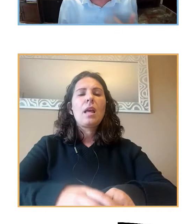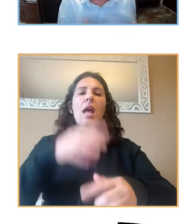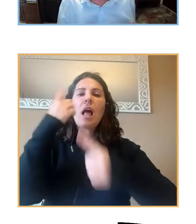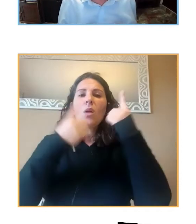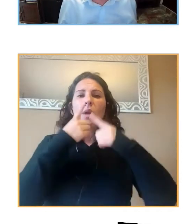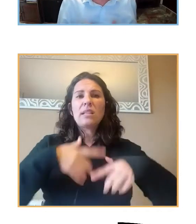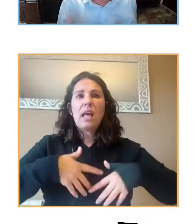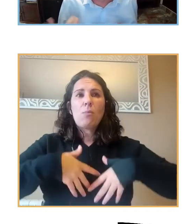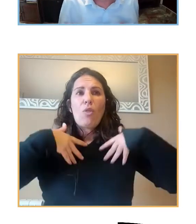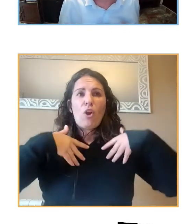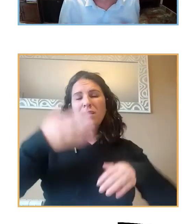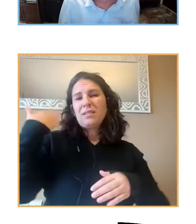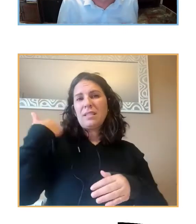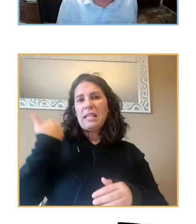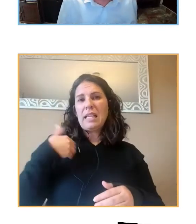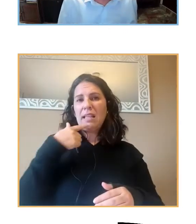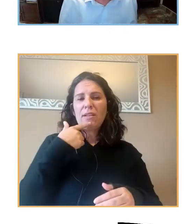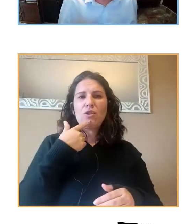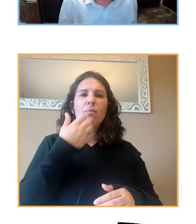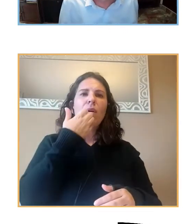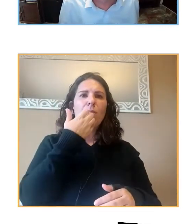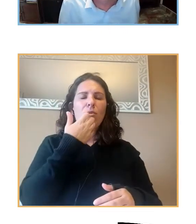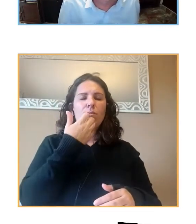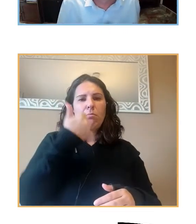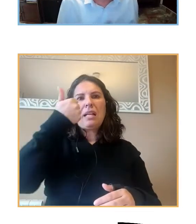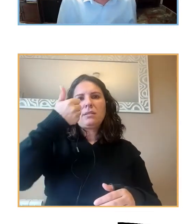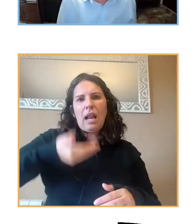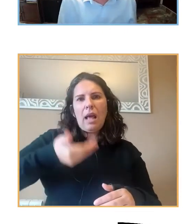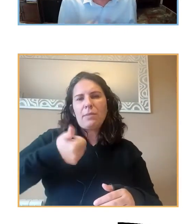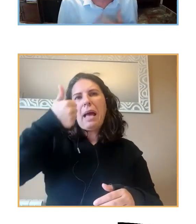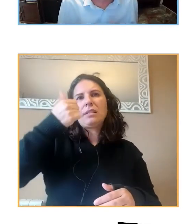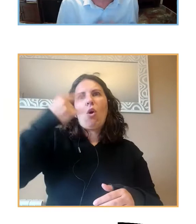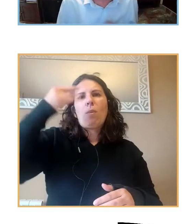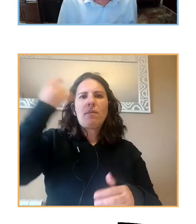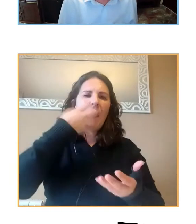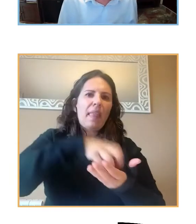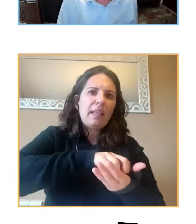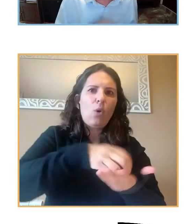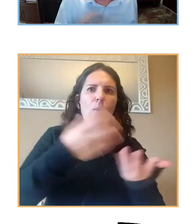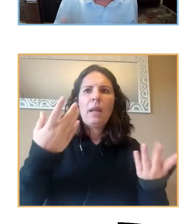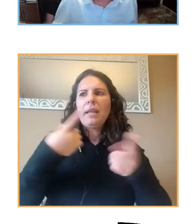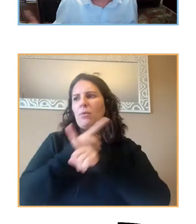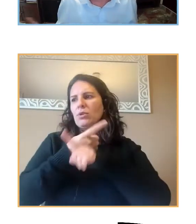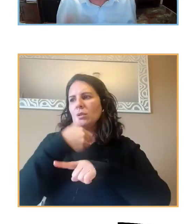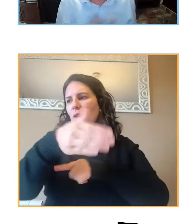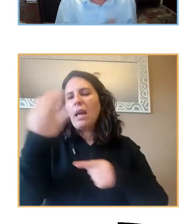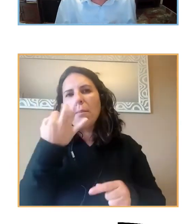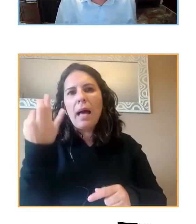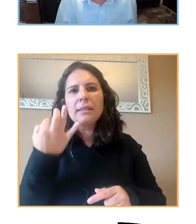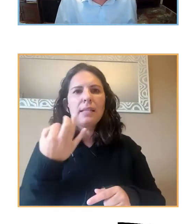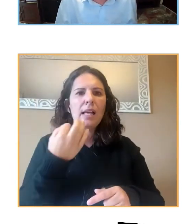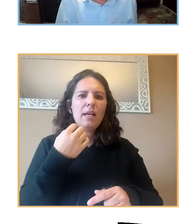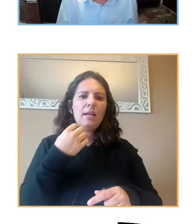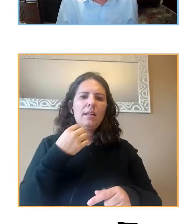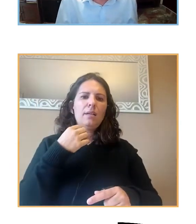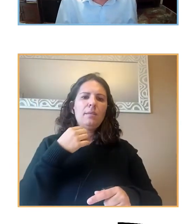se ha hablado aquí anteriormente, como la incertidumbre, el nerviosismo de no saber qué va a pasar, de cómo va a evolucionar el problema